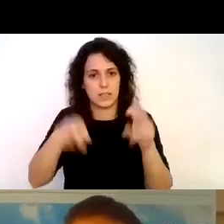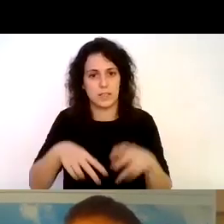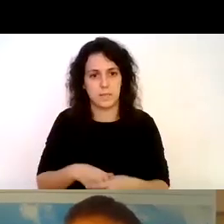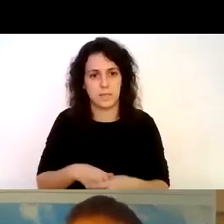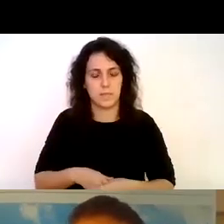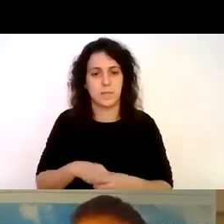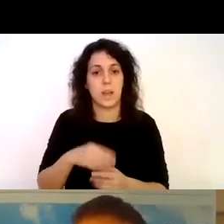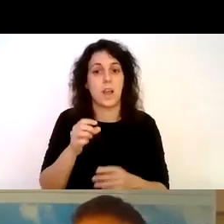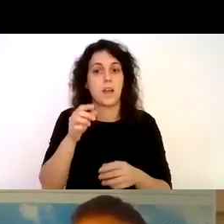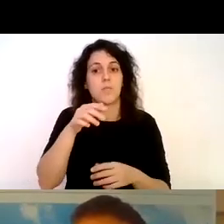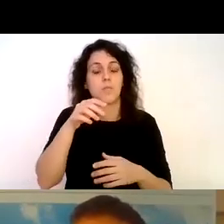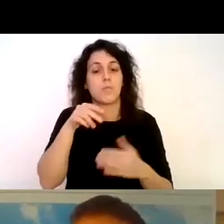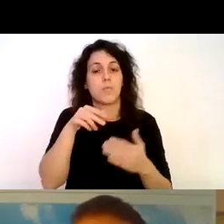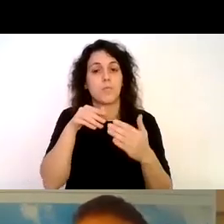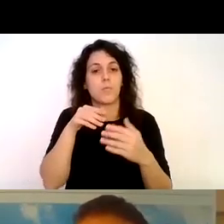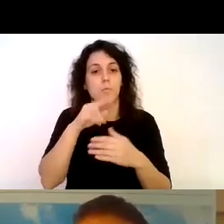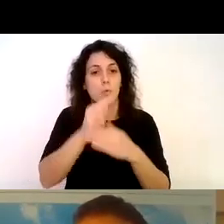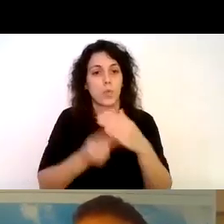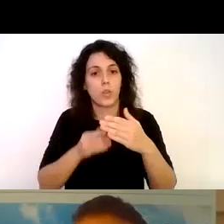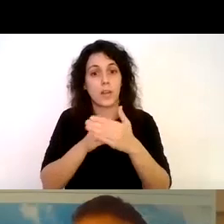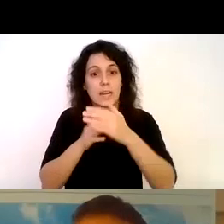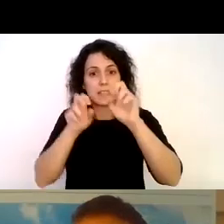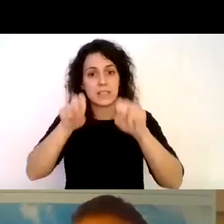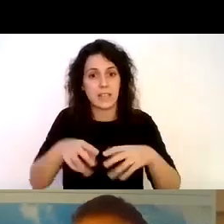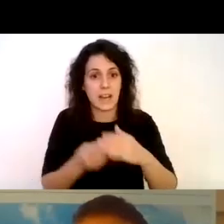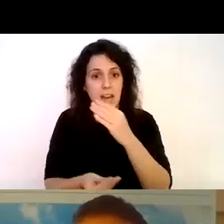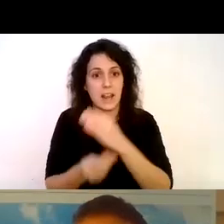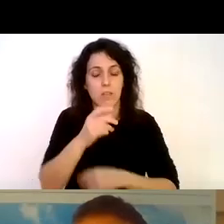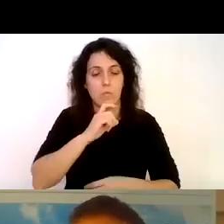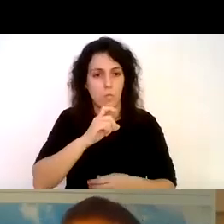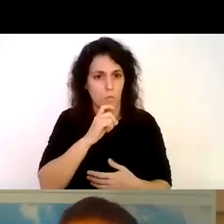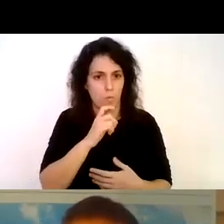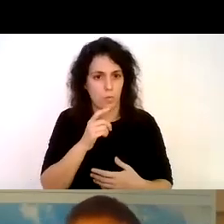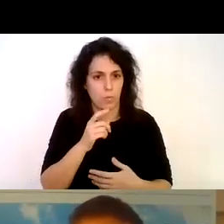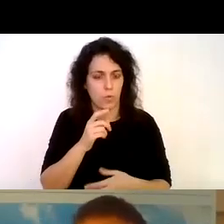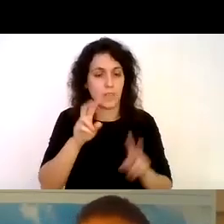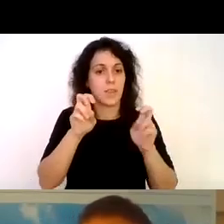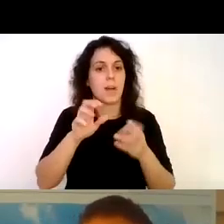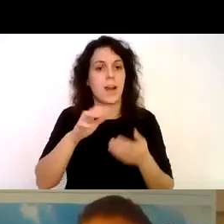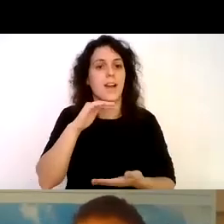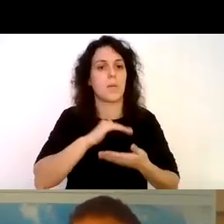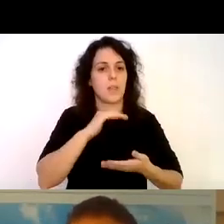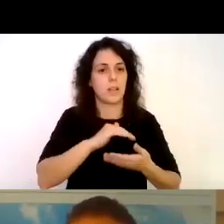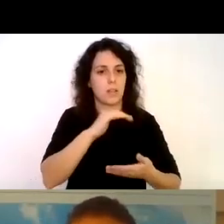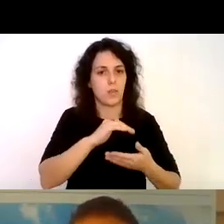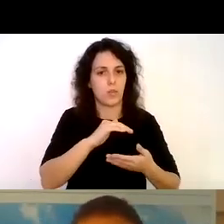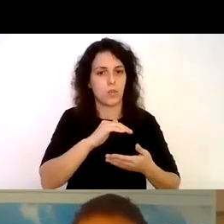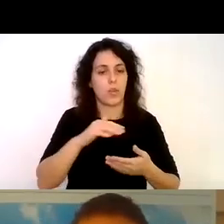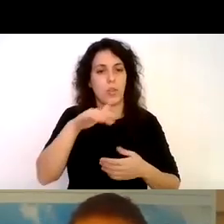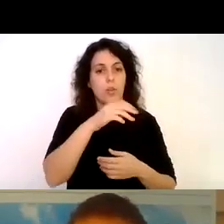nace y esto es muy importante durante una capacitación que vengo a dictar a Buenos Aires